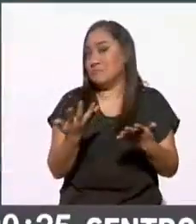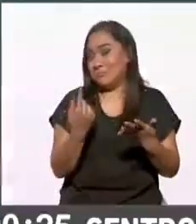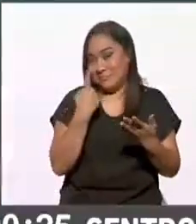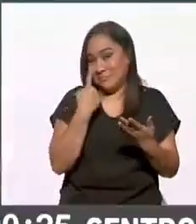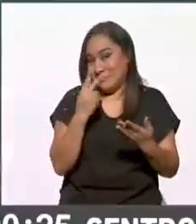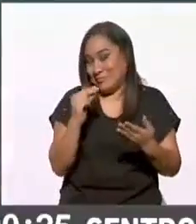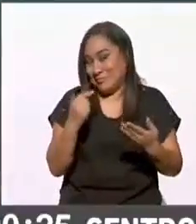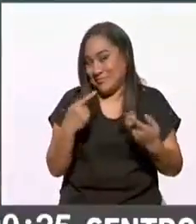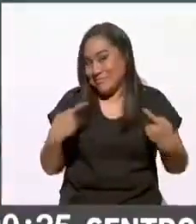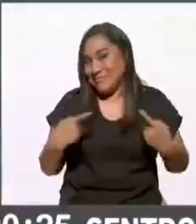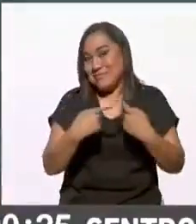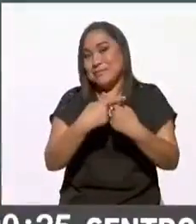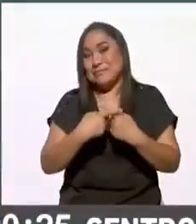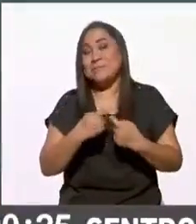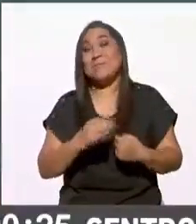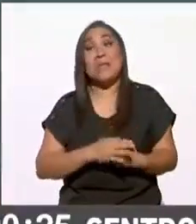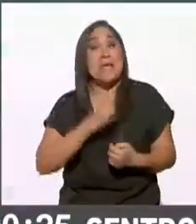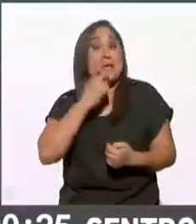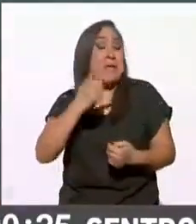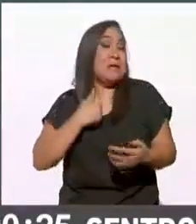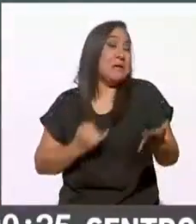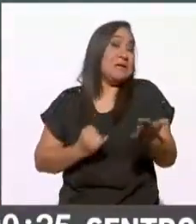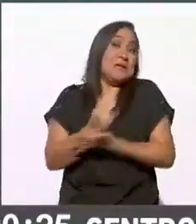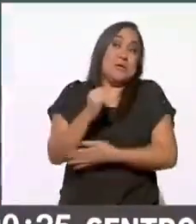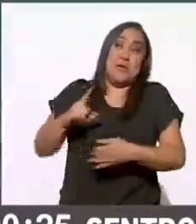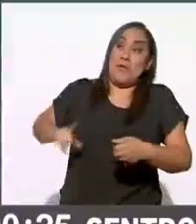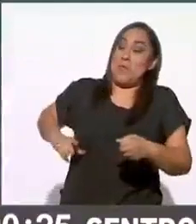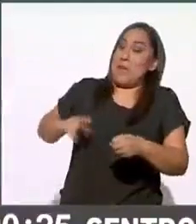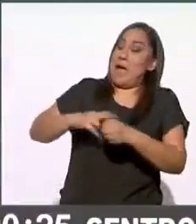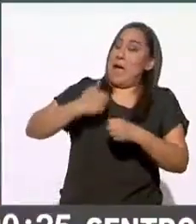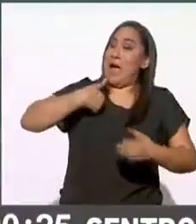prácticamente ellos ya eran gobernadores electos